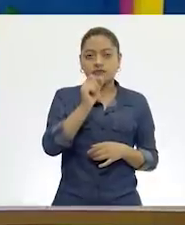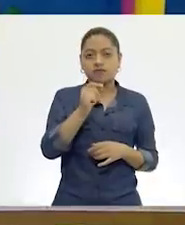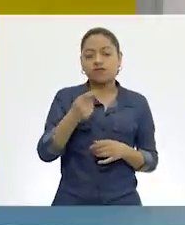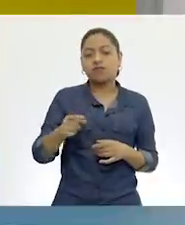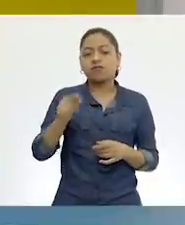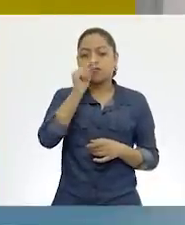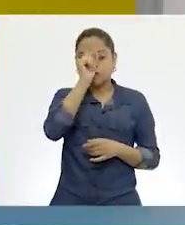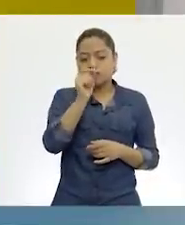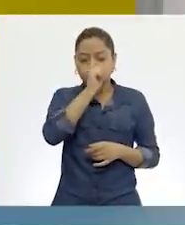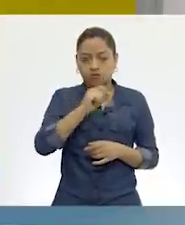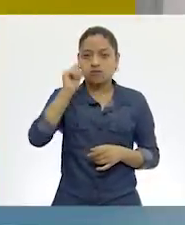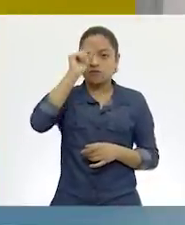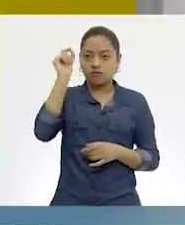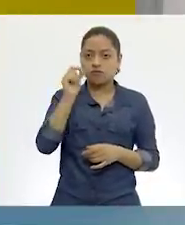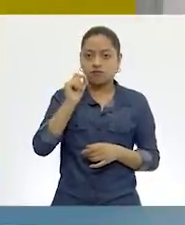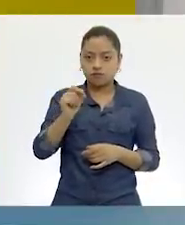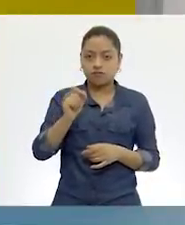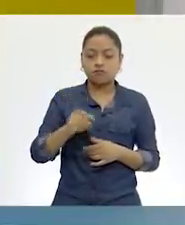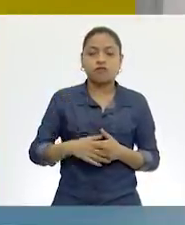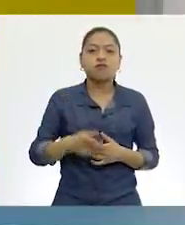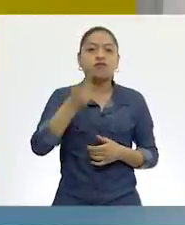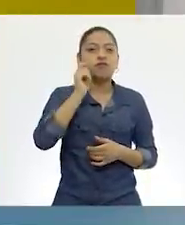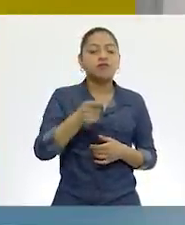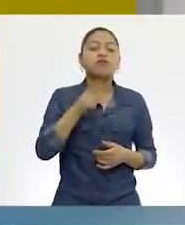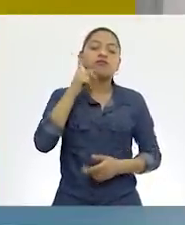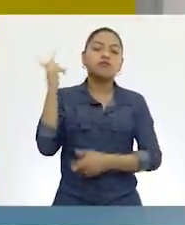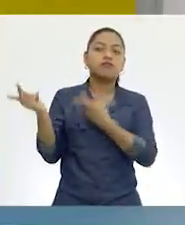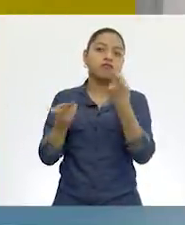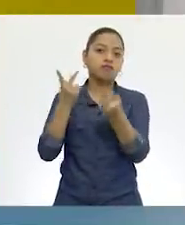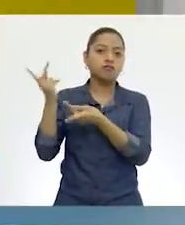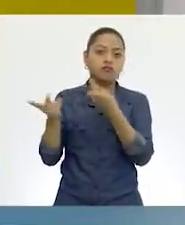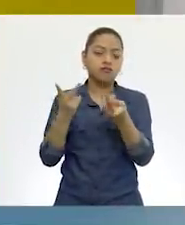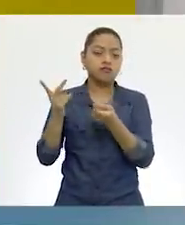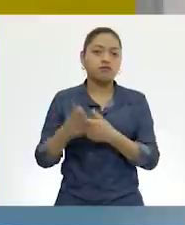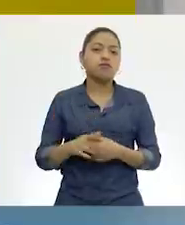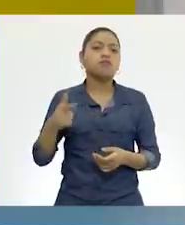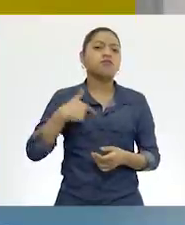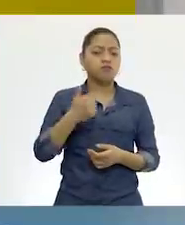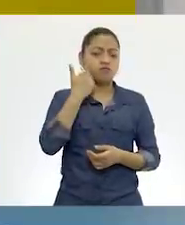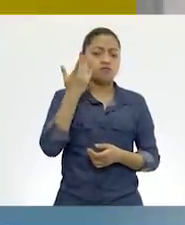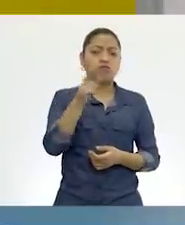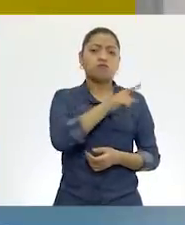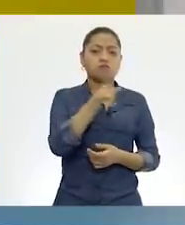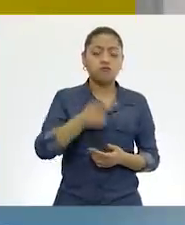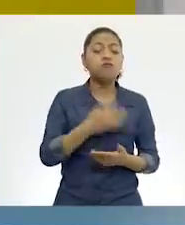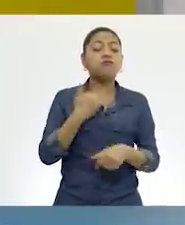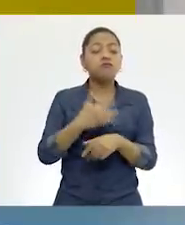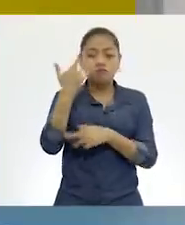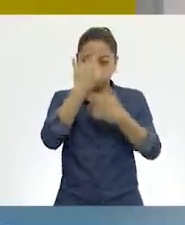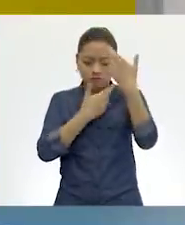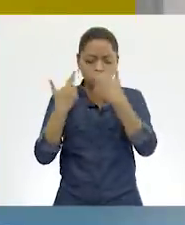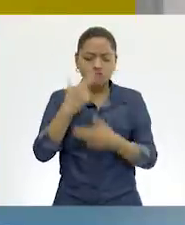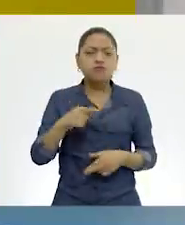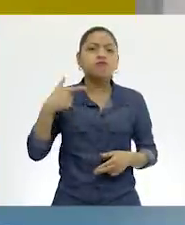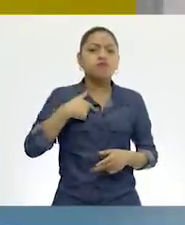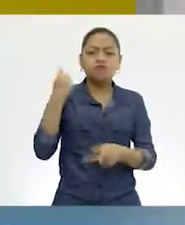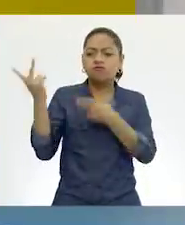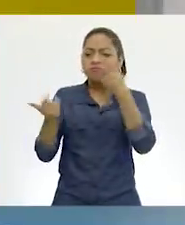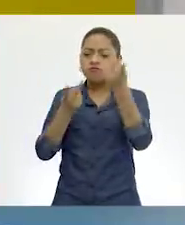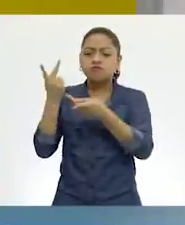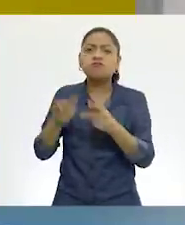Entonces tenemos que plantear muy bien nuestras preguntas. Pues yo te invito a que repases precisamente qué tipos de preguntas